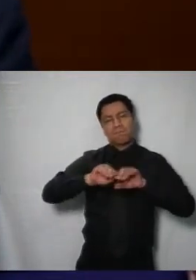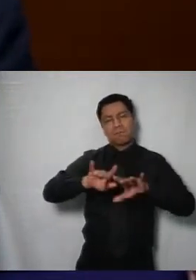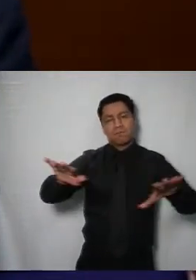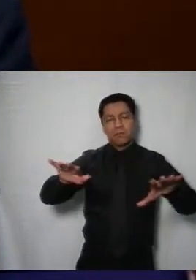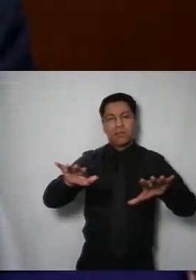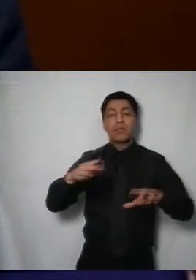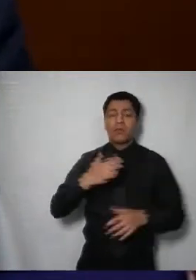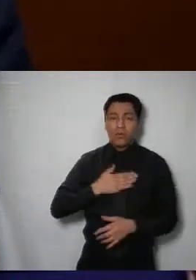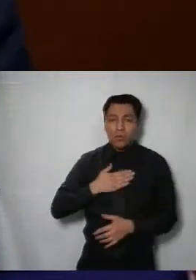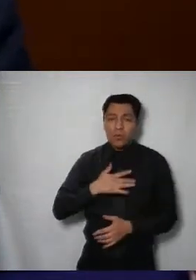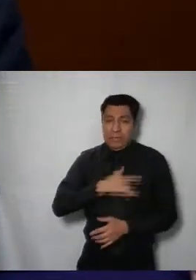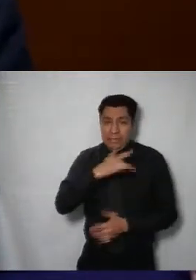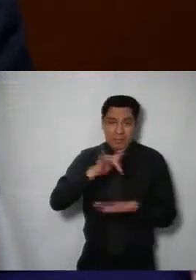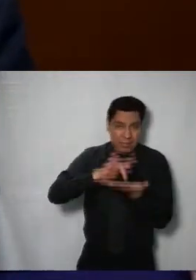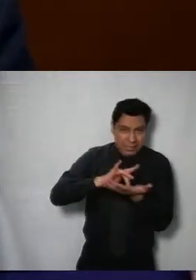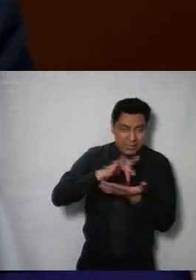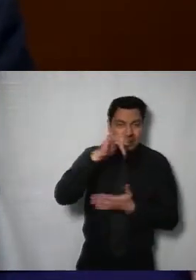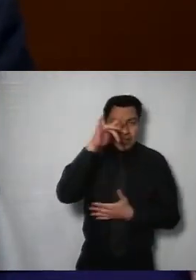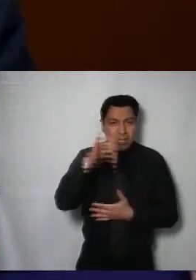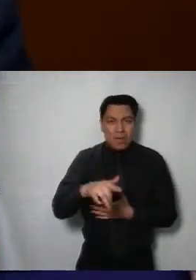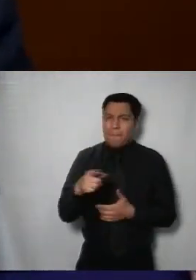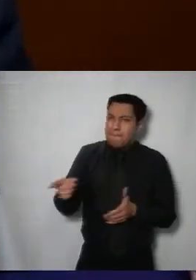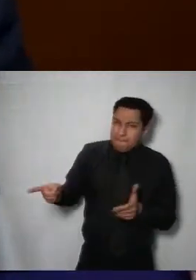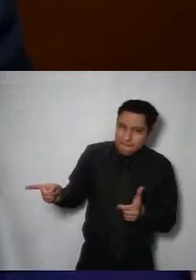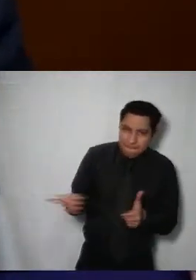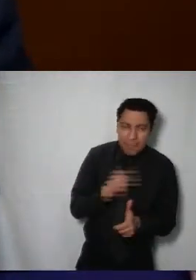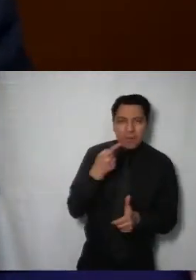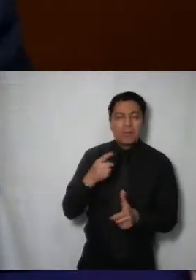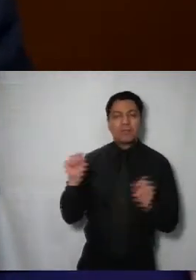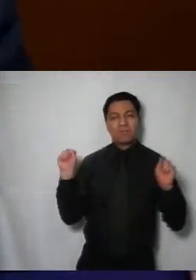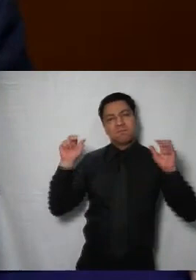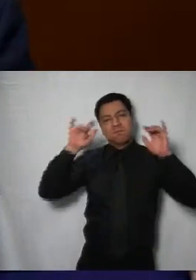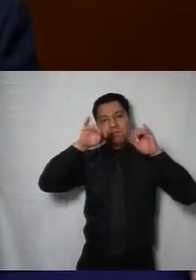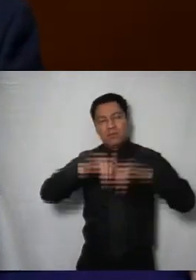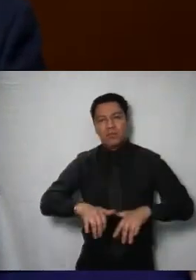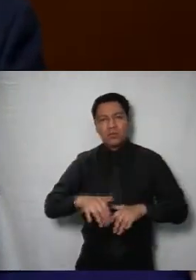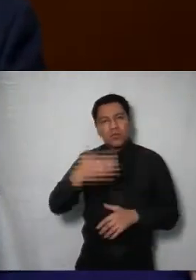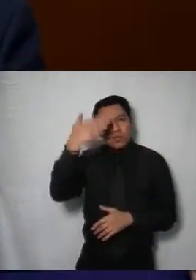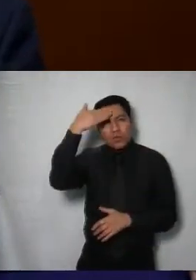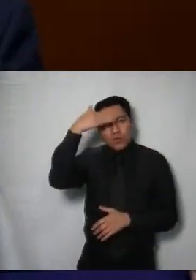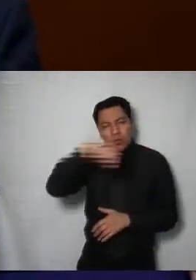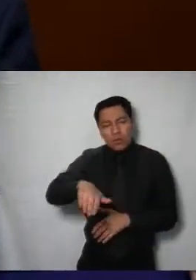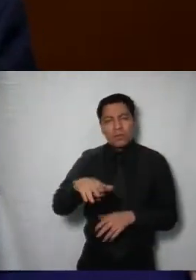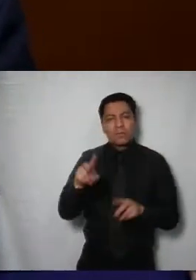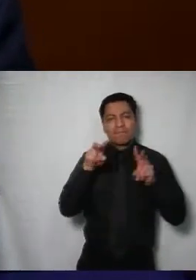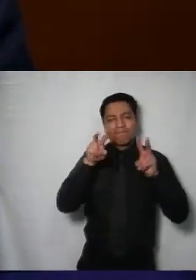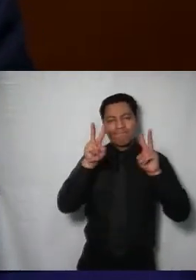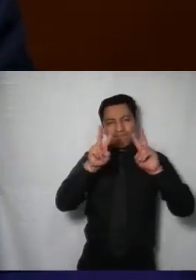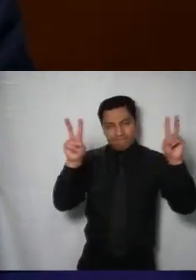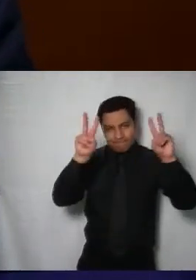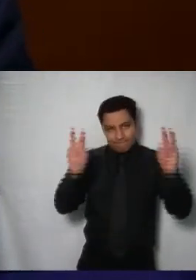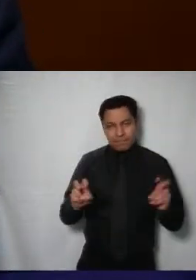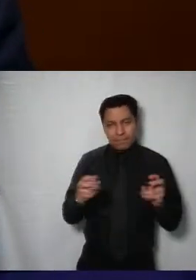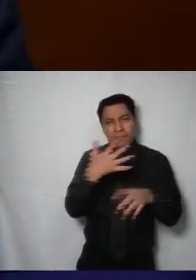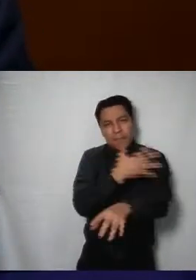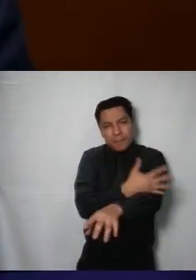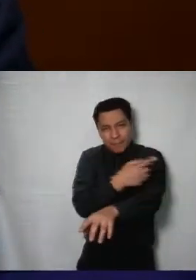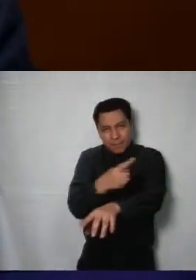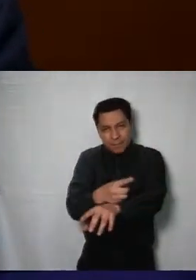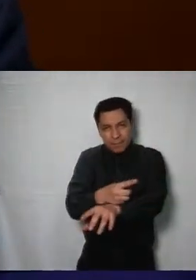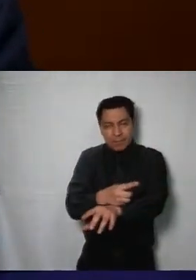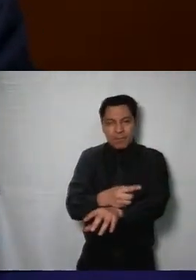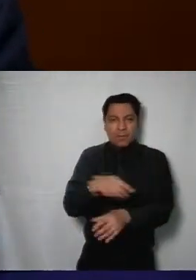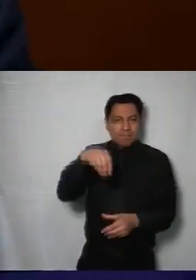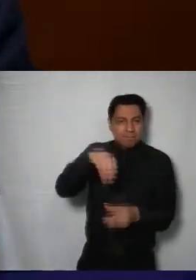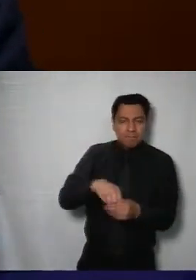UNAM y agradeciendo también por la primer jornada que estamos realizando sobre transparencia y privacidad aquí en la